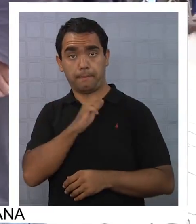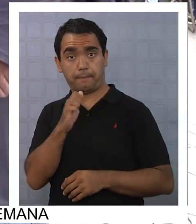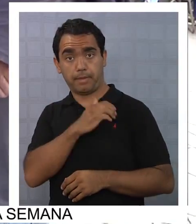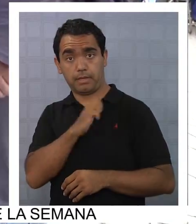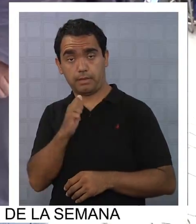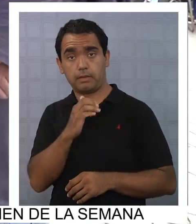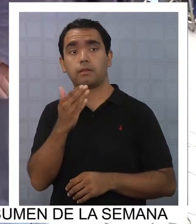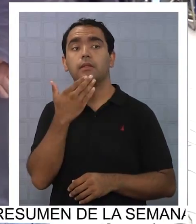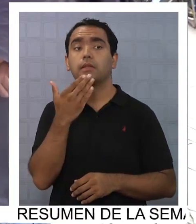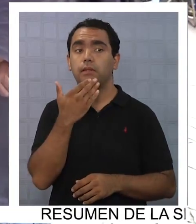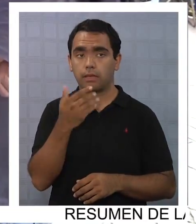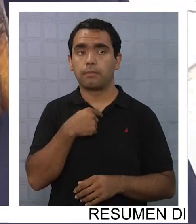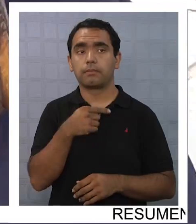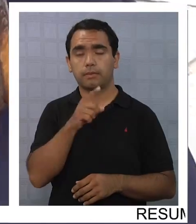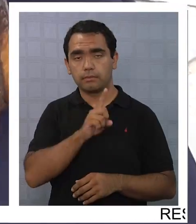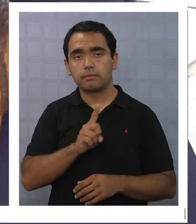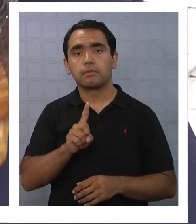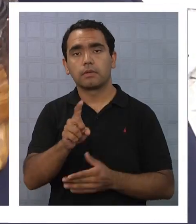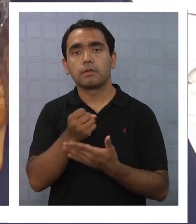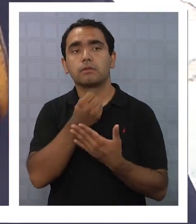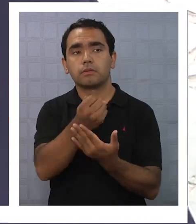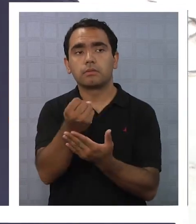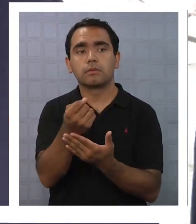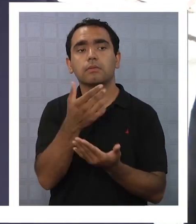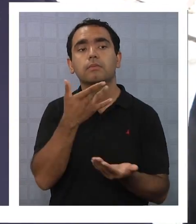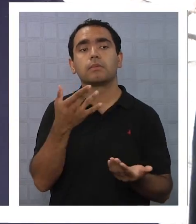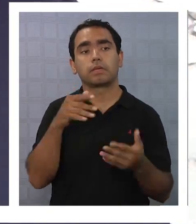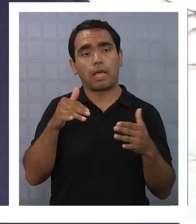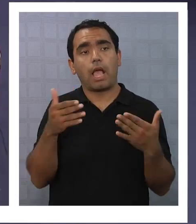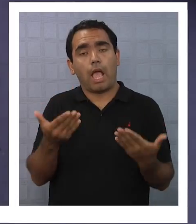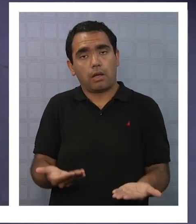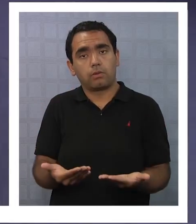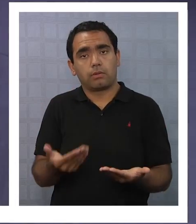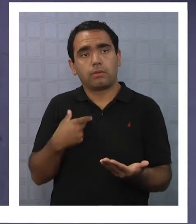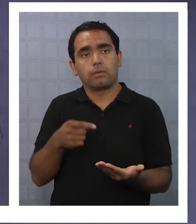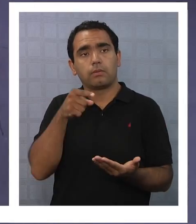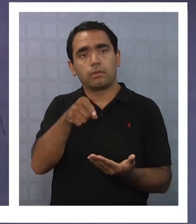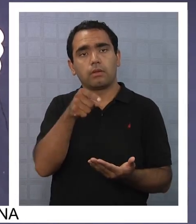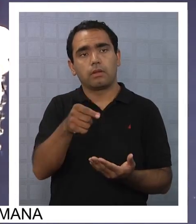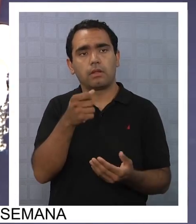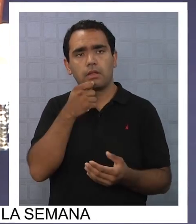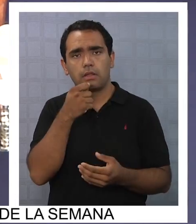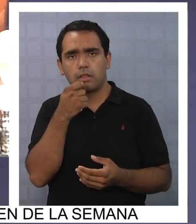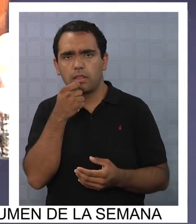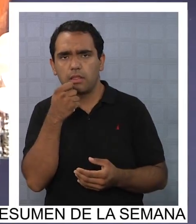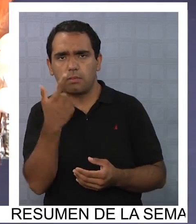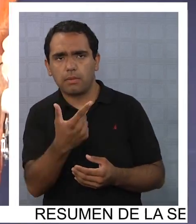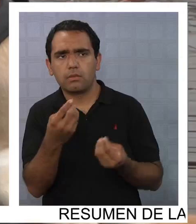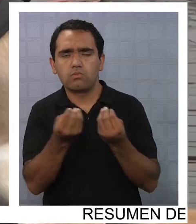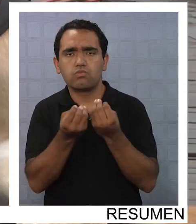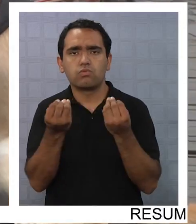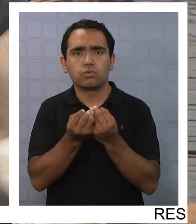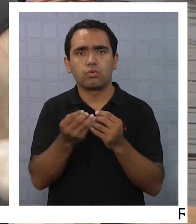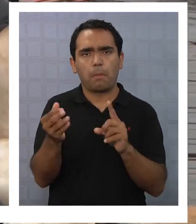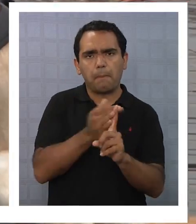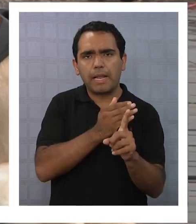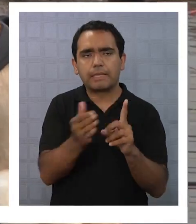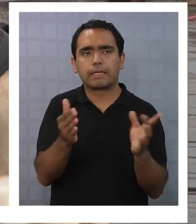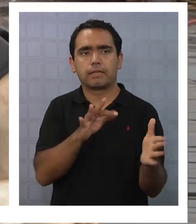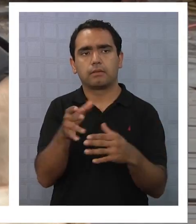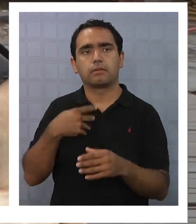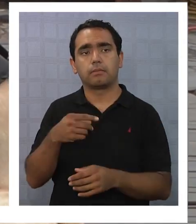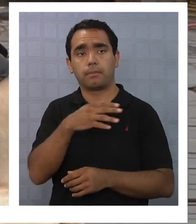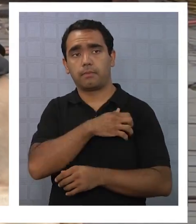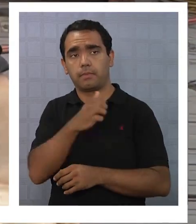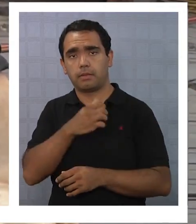Investigaciones también entra en este cambio, quienes aseguran que actualmente procesan las demandas por maltrato animal. Claro, la Policía